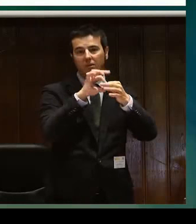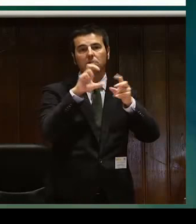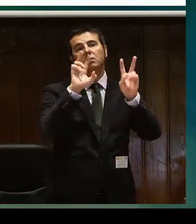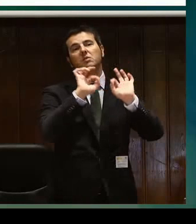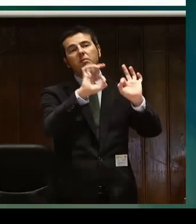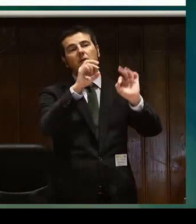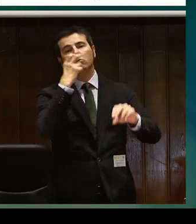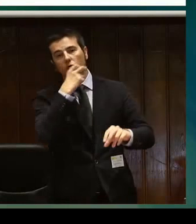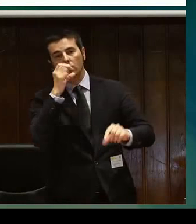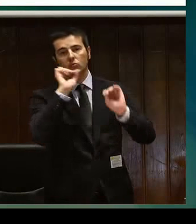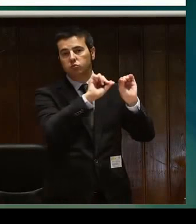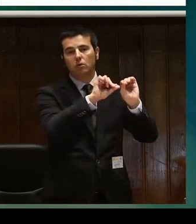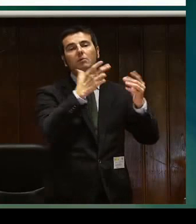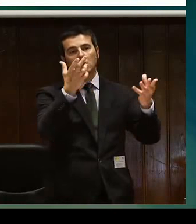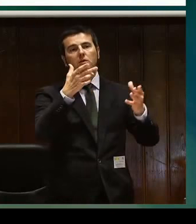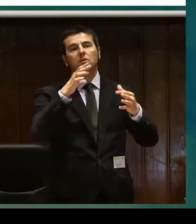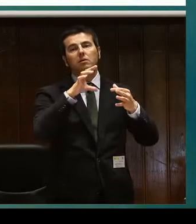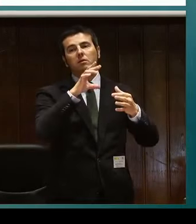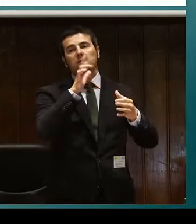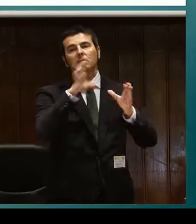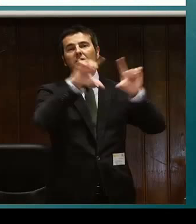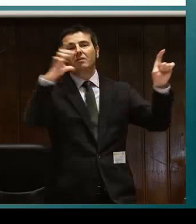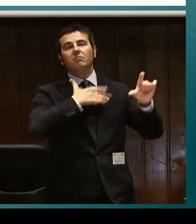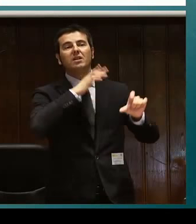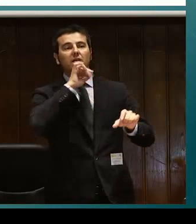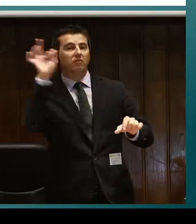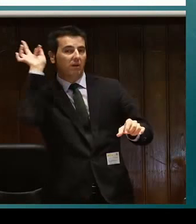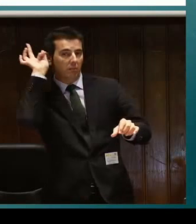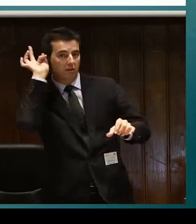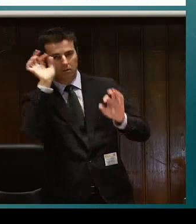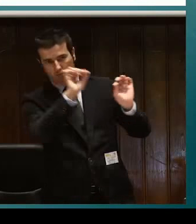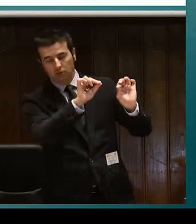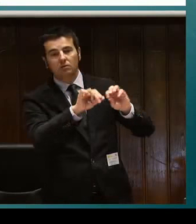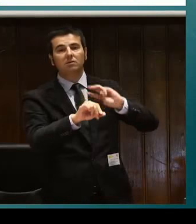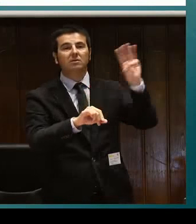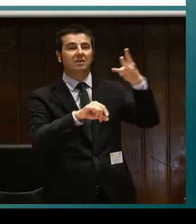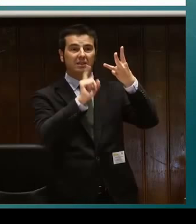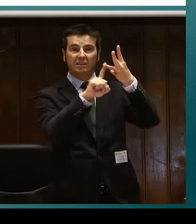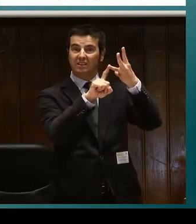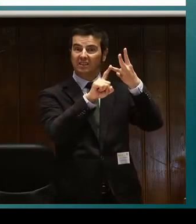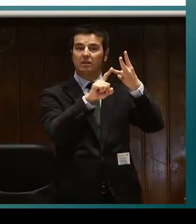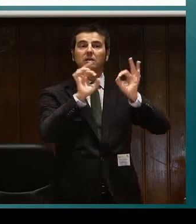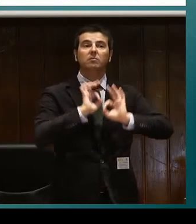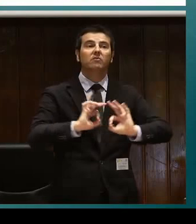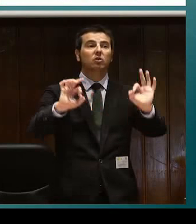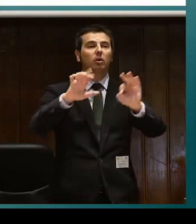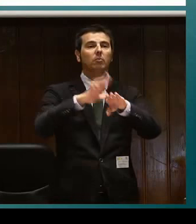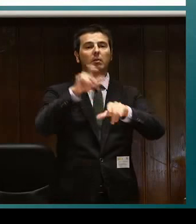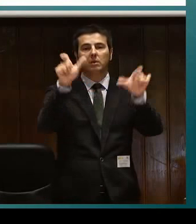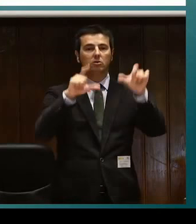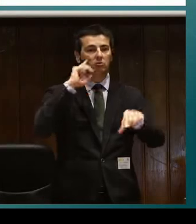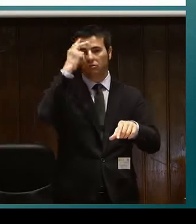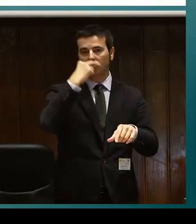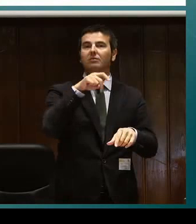También las adaptaciones para el colectivo de personas con discapacidad auditiva. Sabéis que la entidad vinculada es FIAPAS.